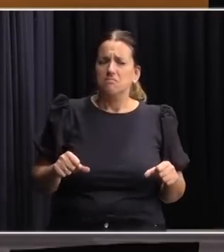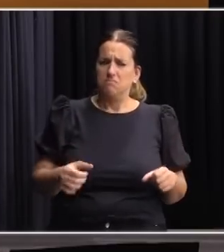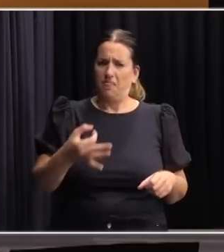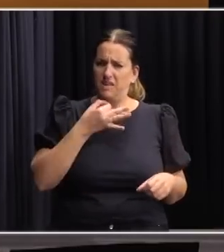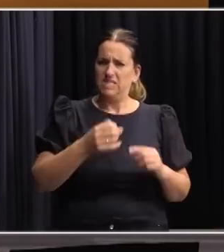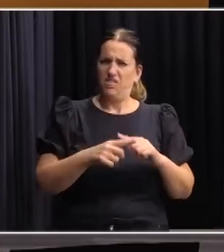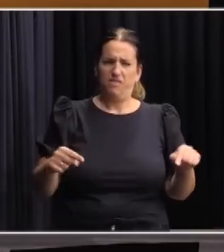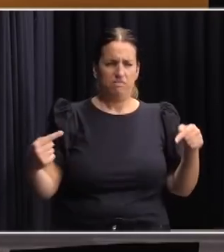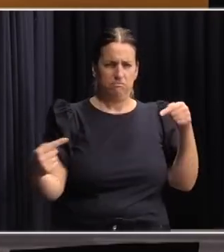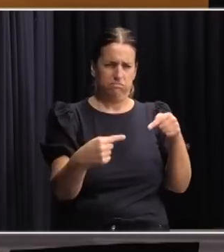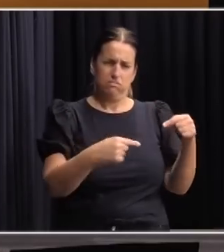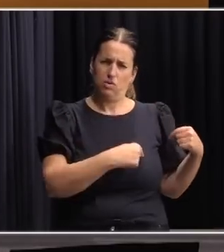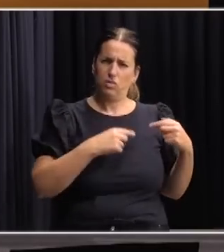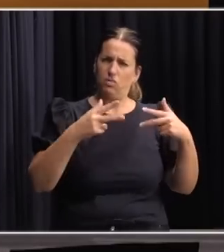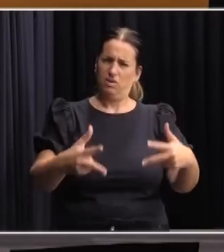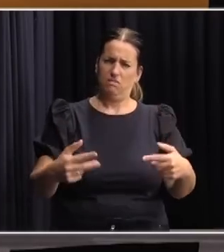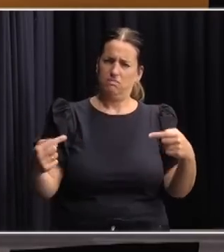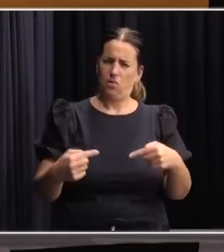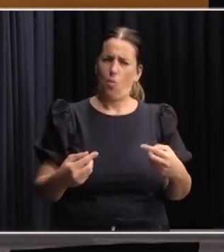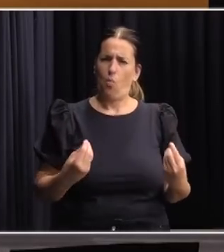distinto a lo que usted recién señalaba, por ejemplo?